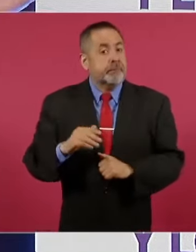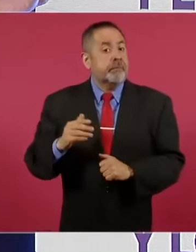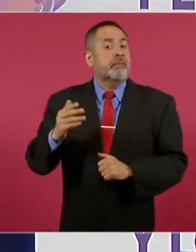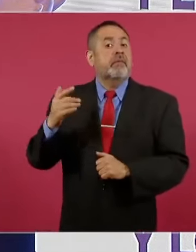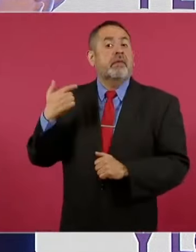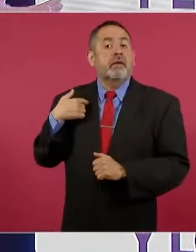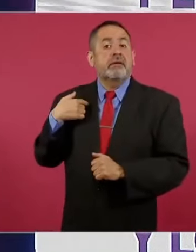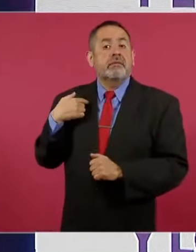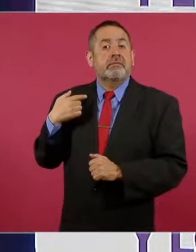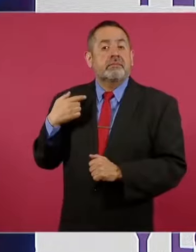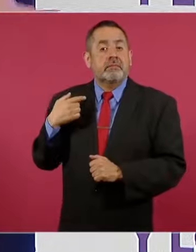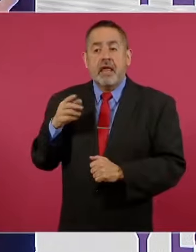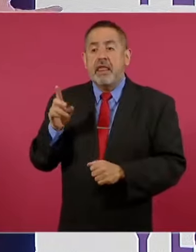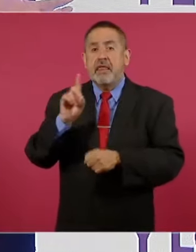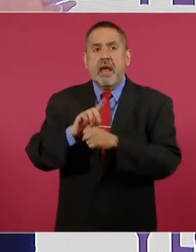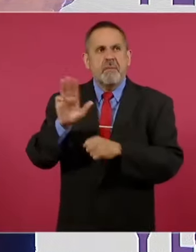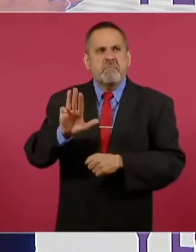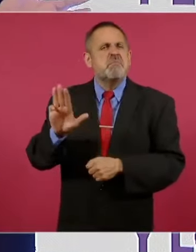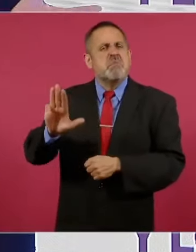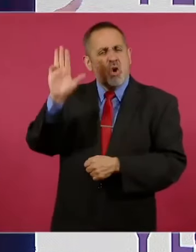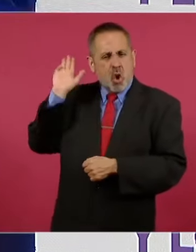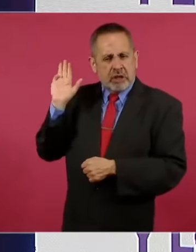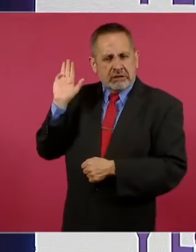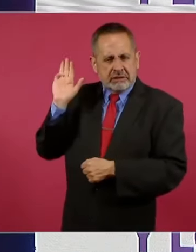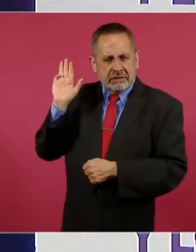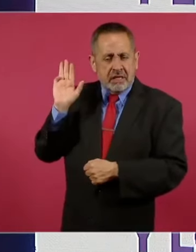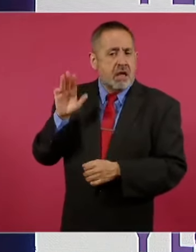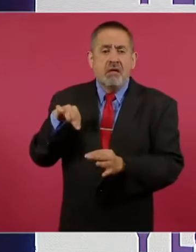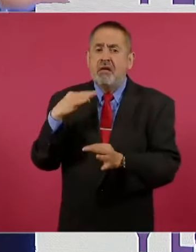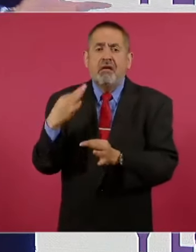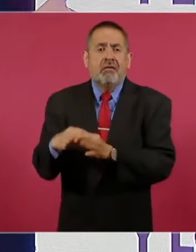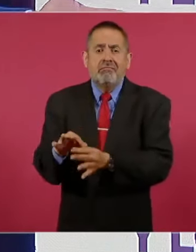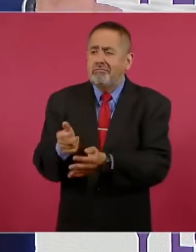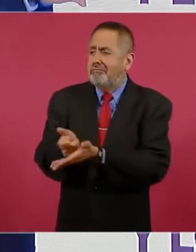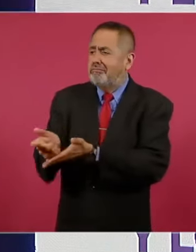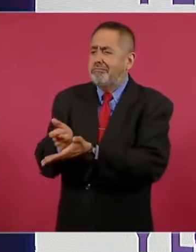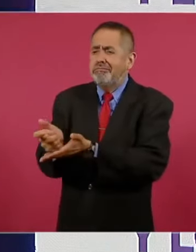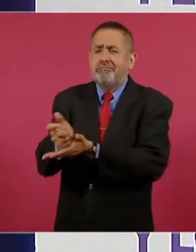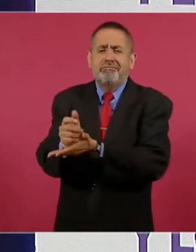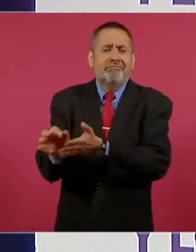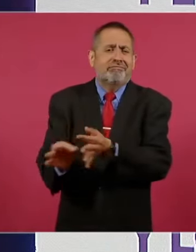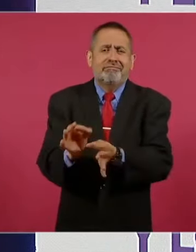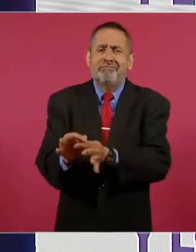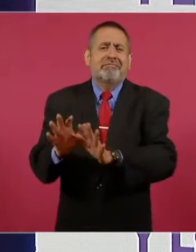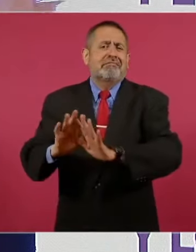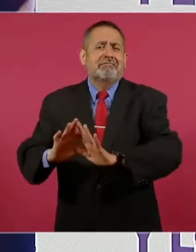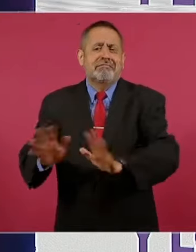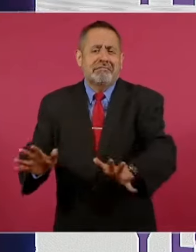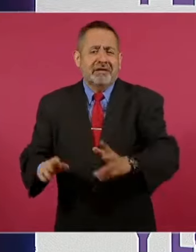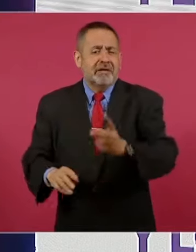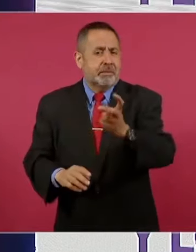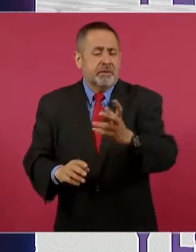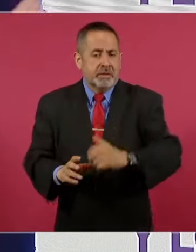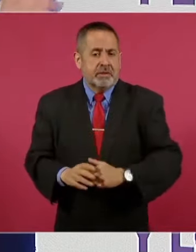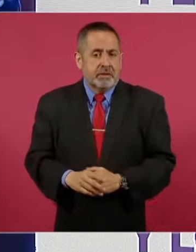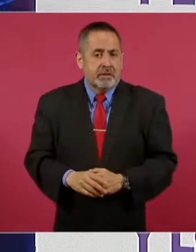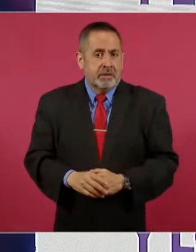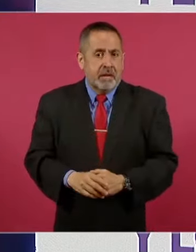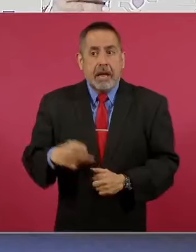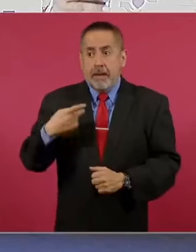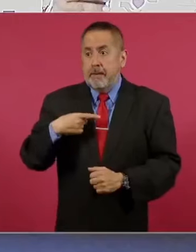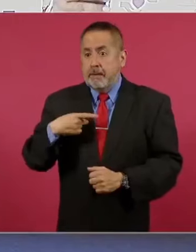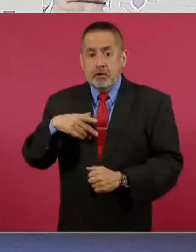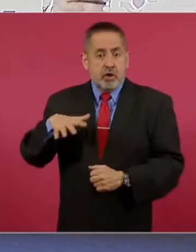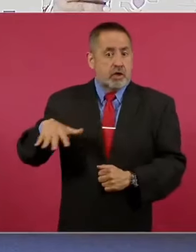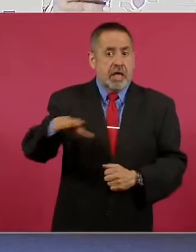el miércoles pasado, ya se había entregado, es más, por eso la gente de